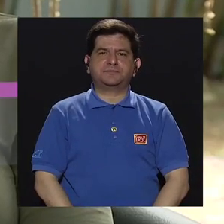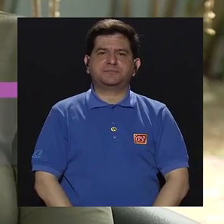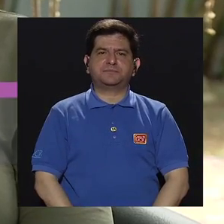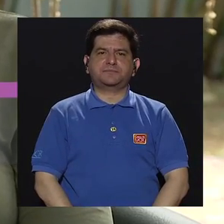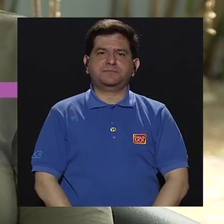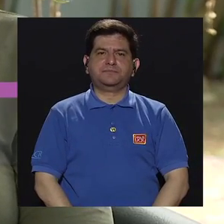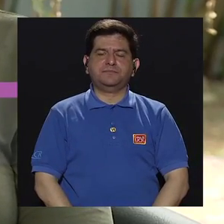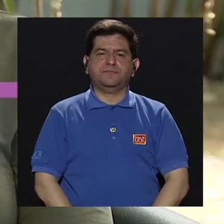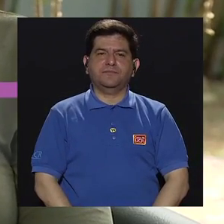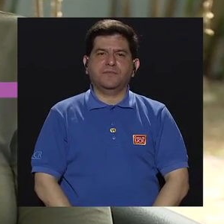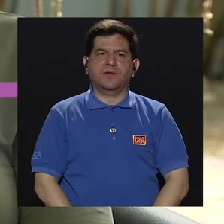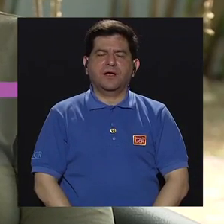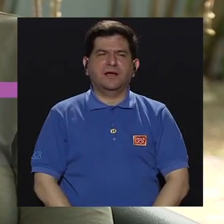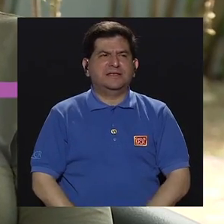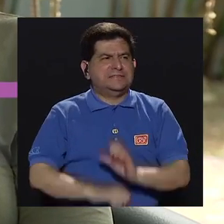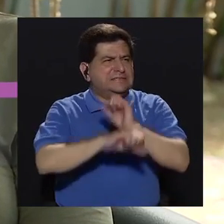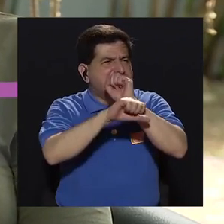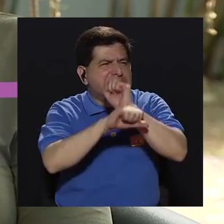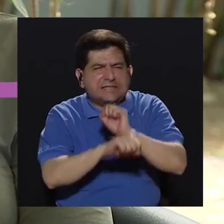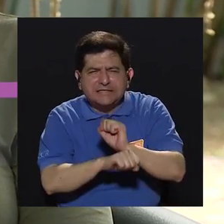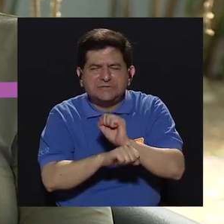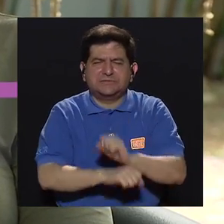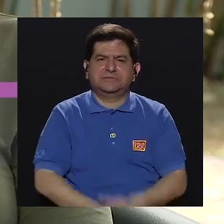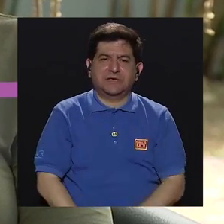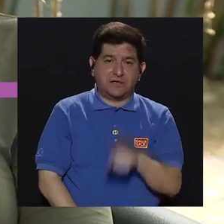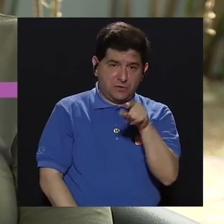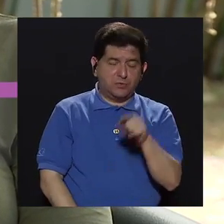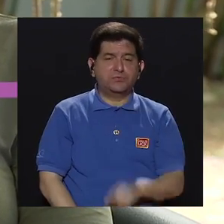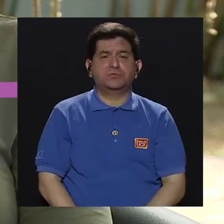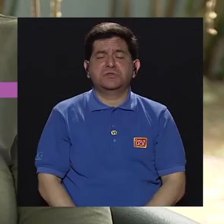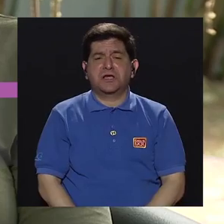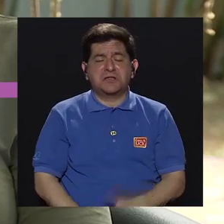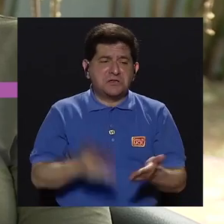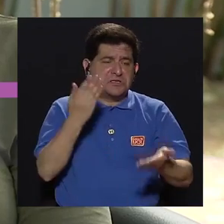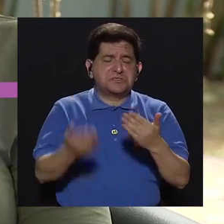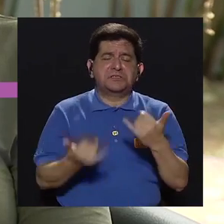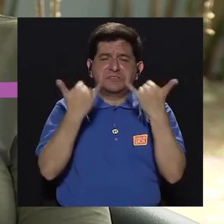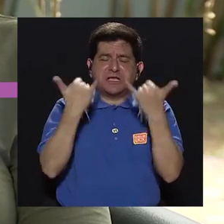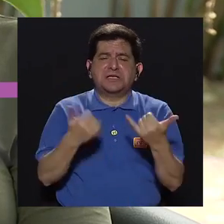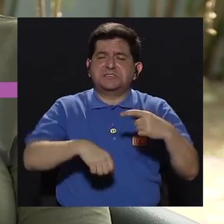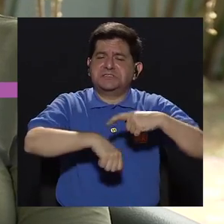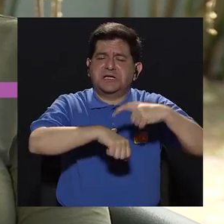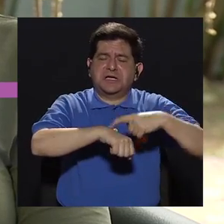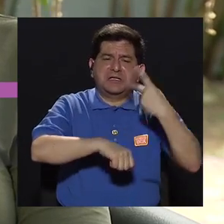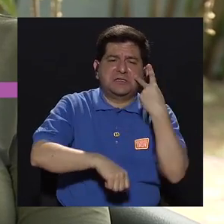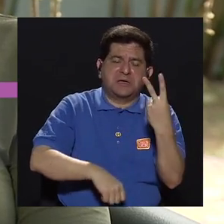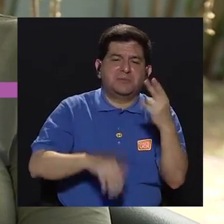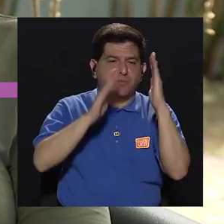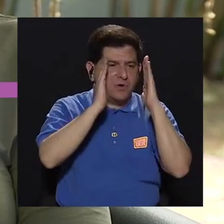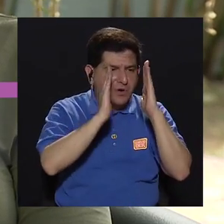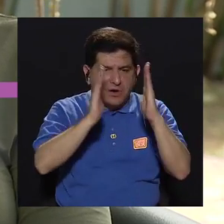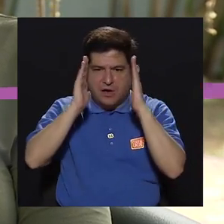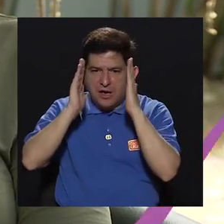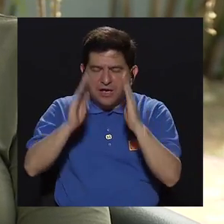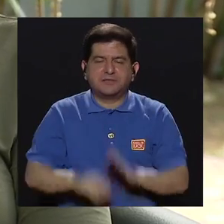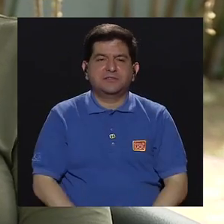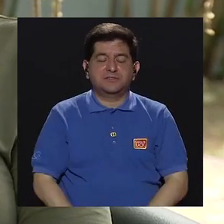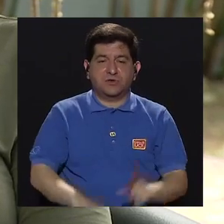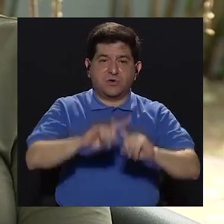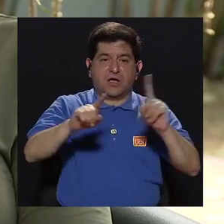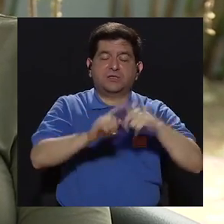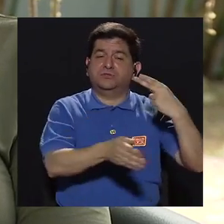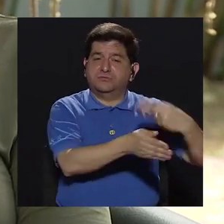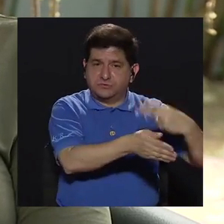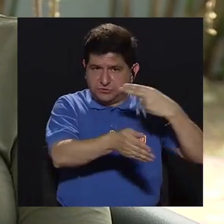dentro de las más tradicionales es la que ustedes han estado acostumbrados a través del tiempo, que es la atención al cuidado en los